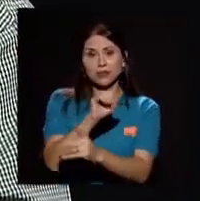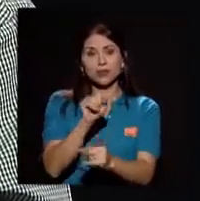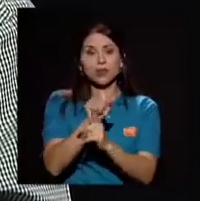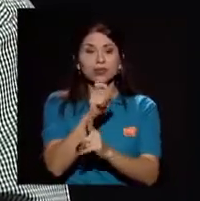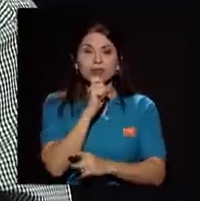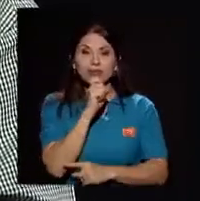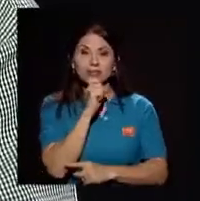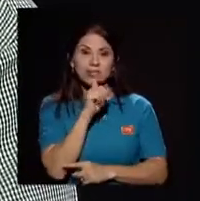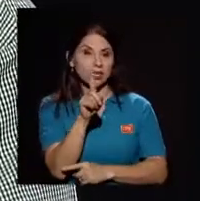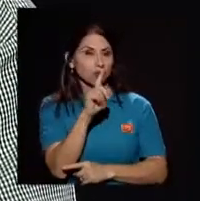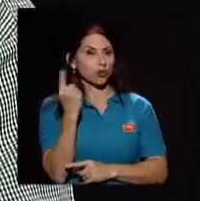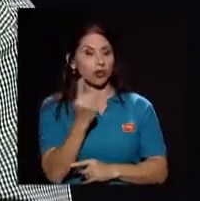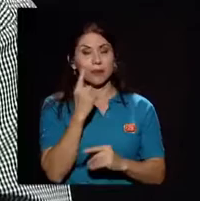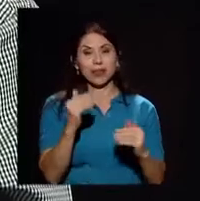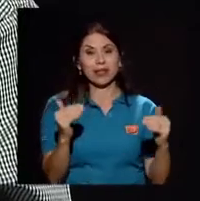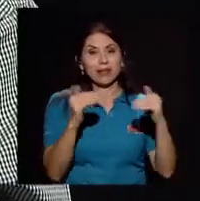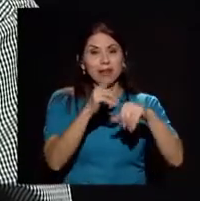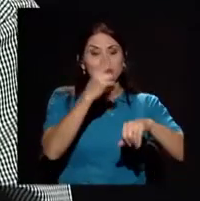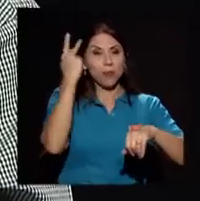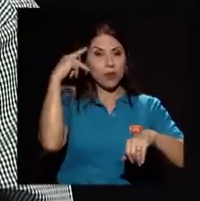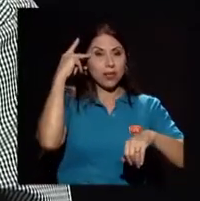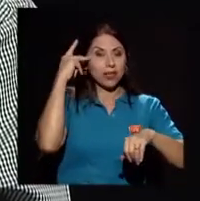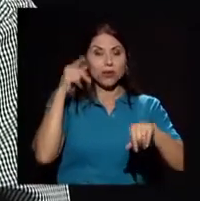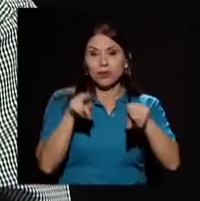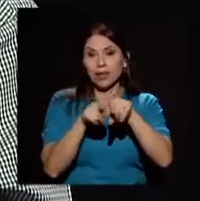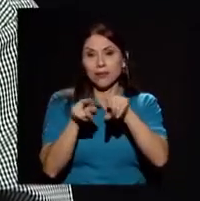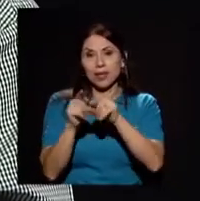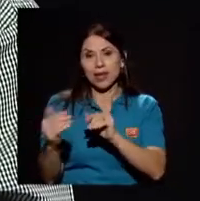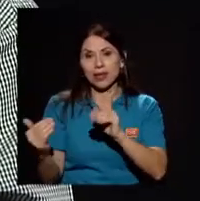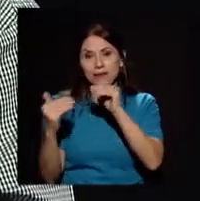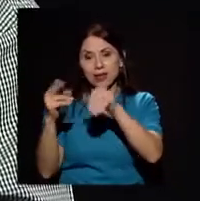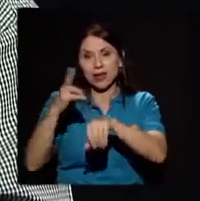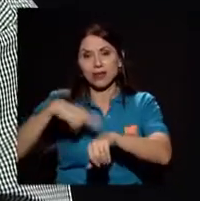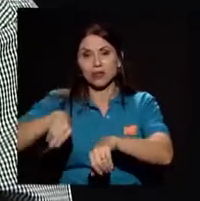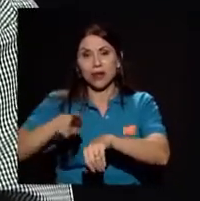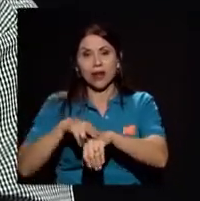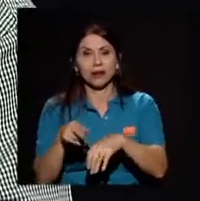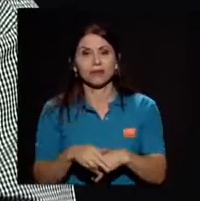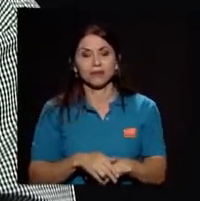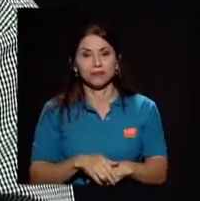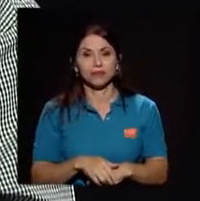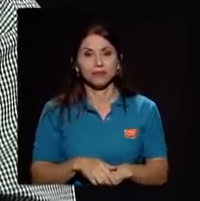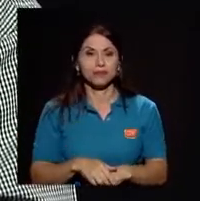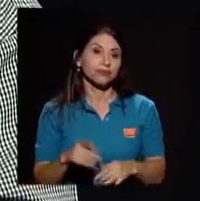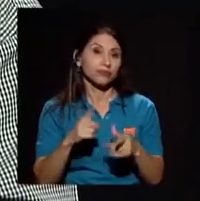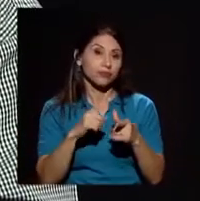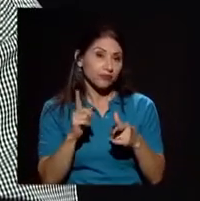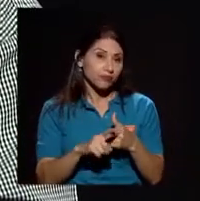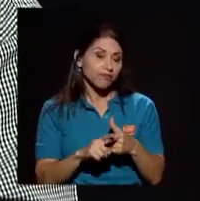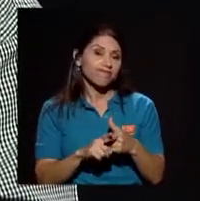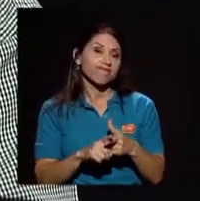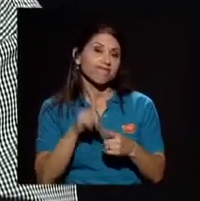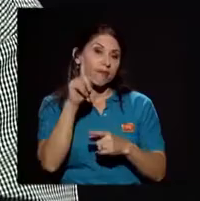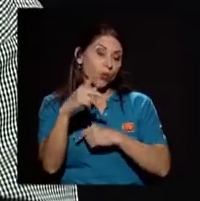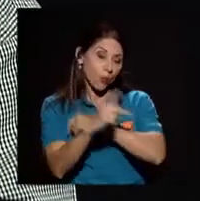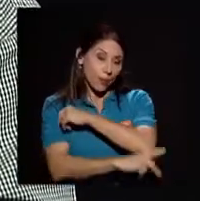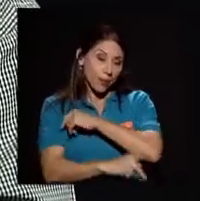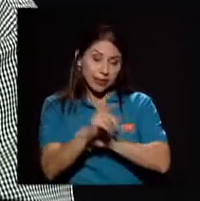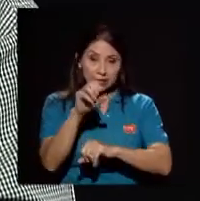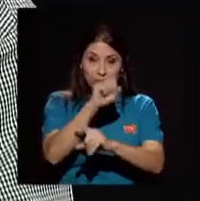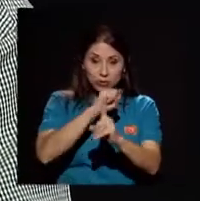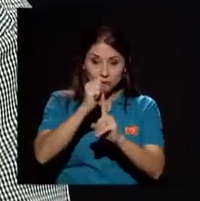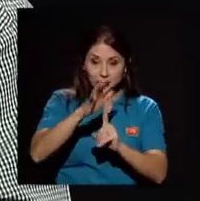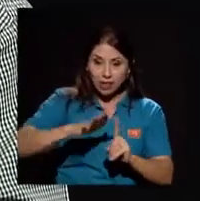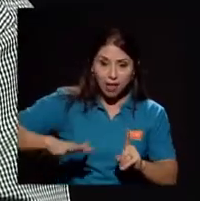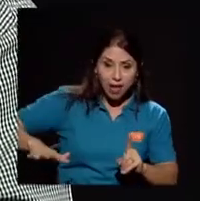a nivel político pero también a nivel natural entonces es cuando también una sociedad debe mostrar unidad y también